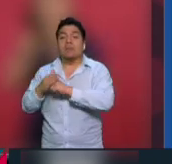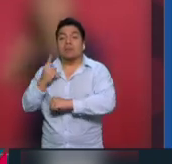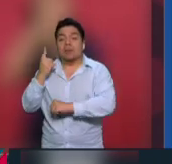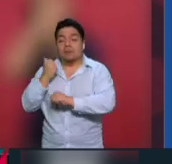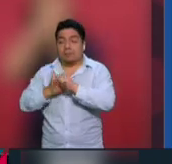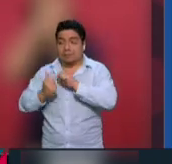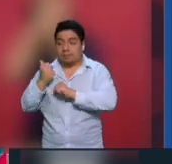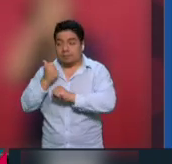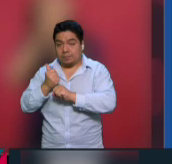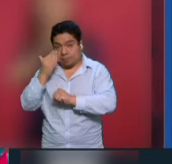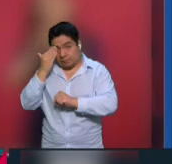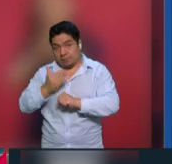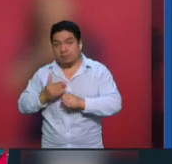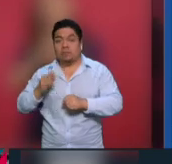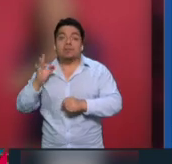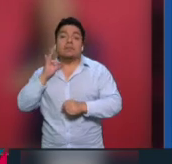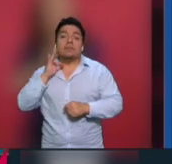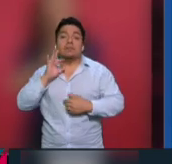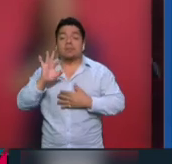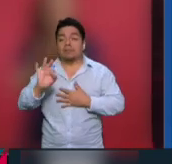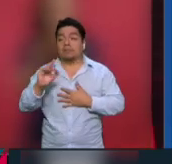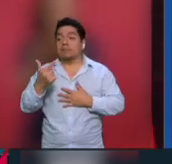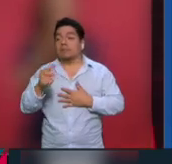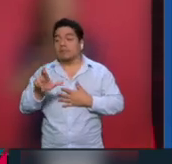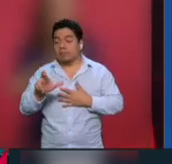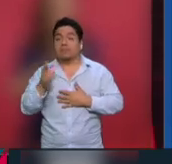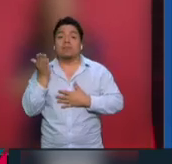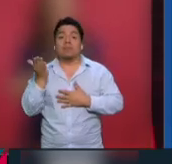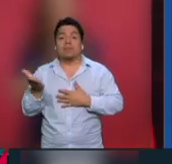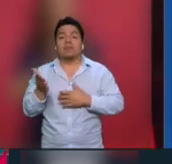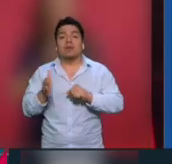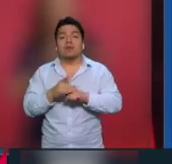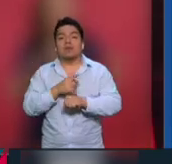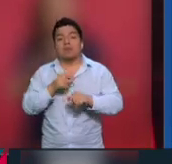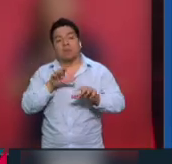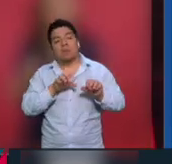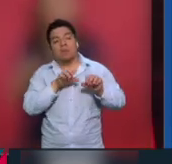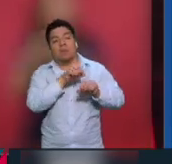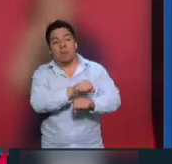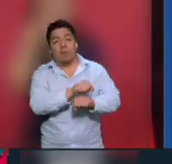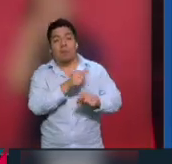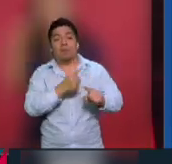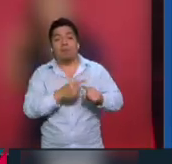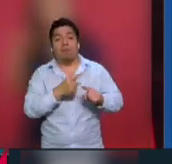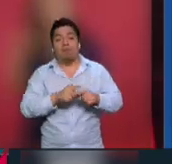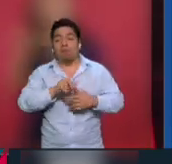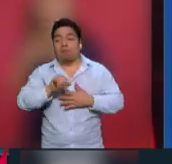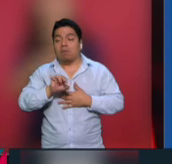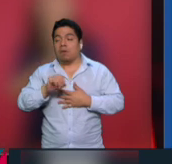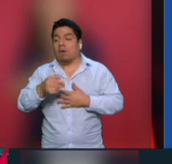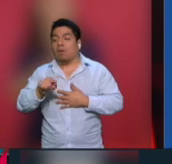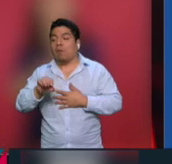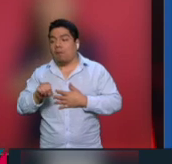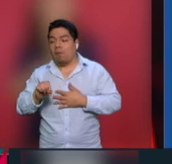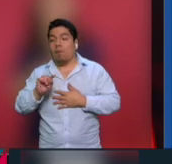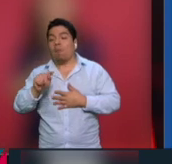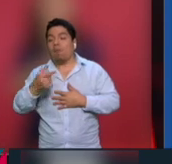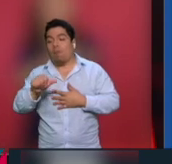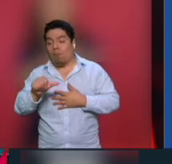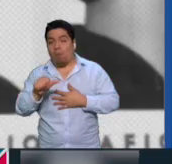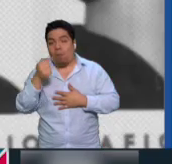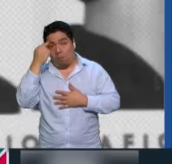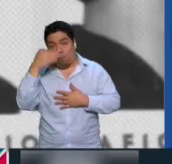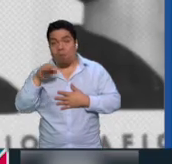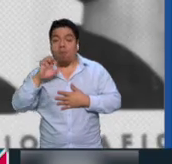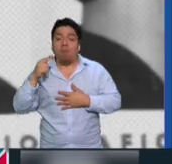rechazada la petición de la Fiscalía General de la República para girar una orden de aprehensión en contra de Jorge Antonio Sánchez Ortega, exagente